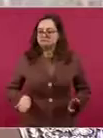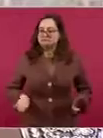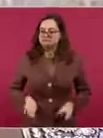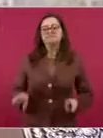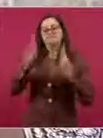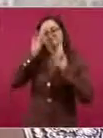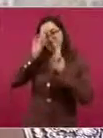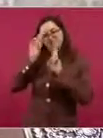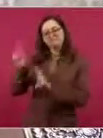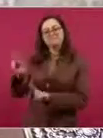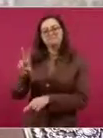México.